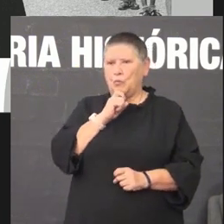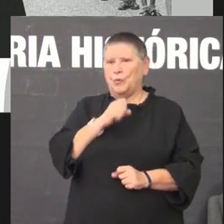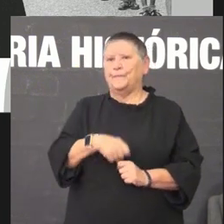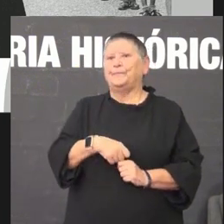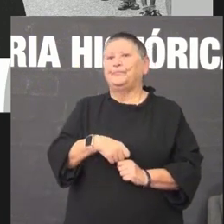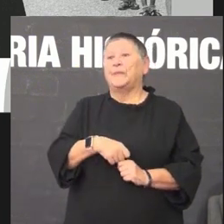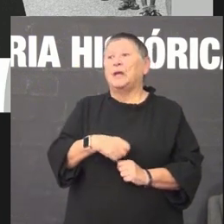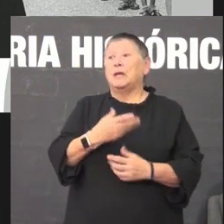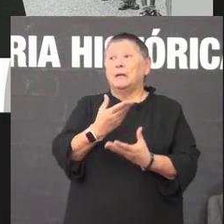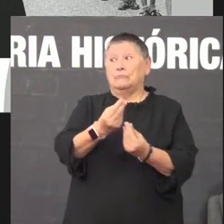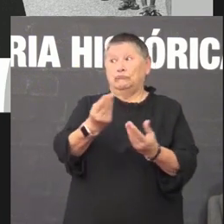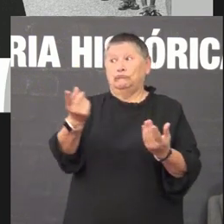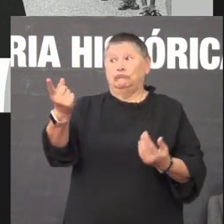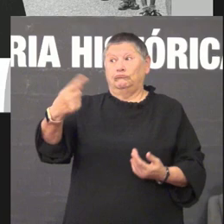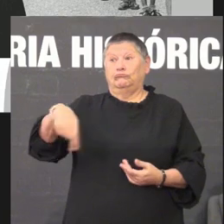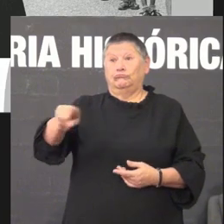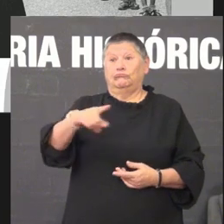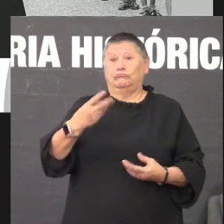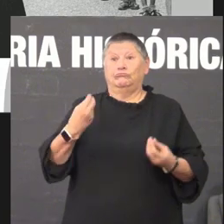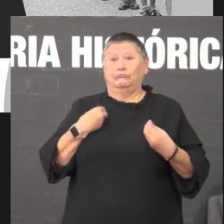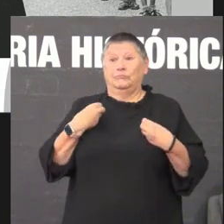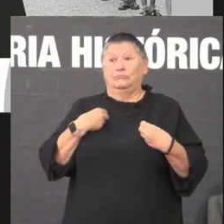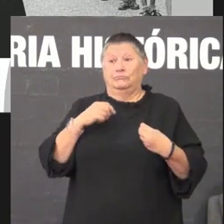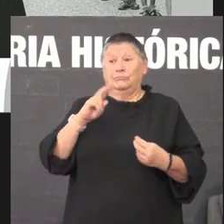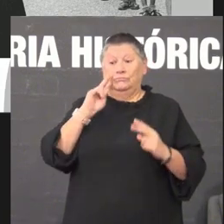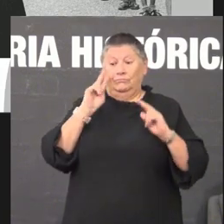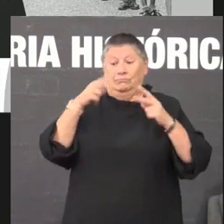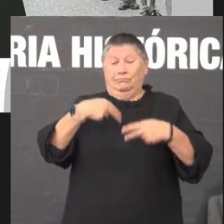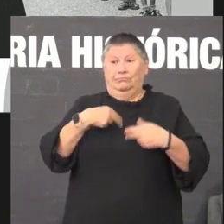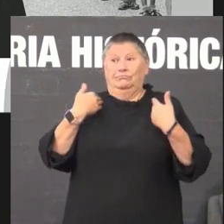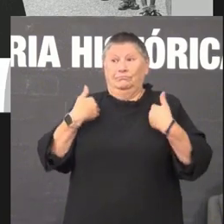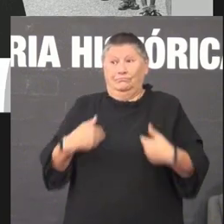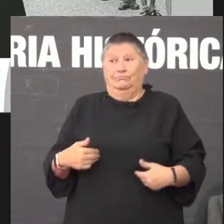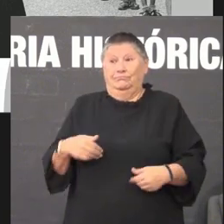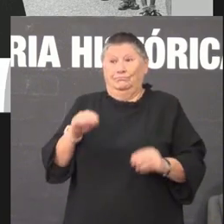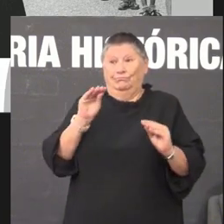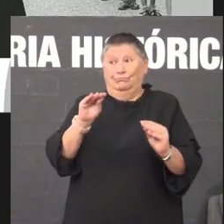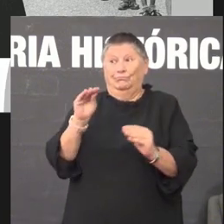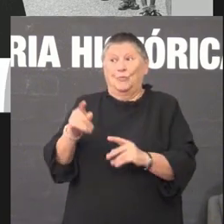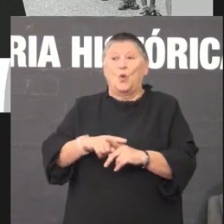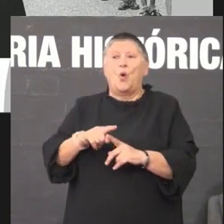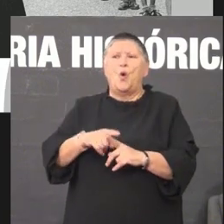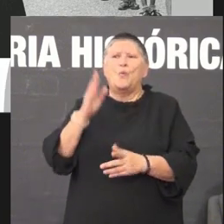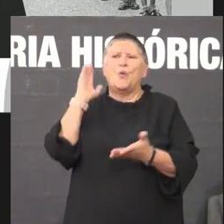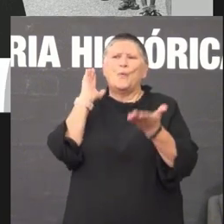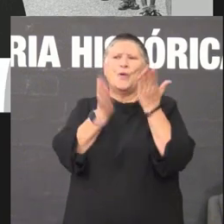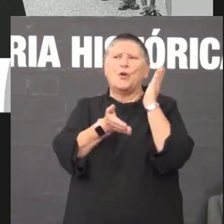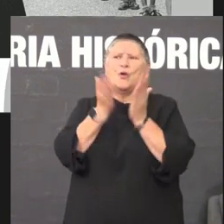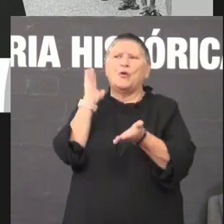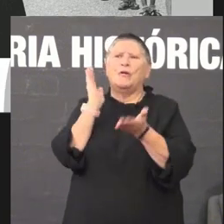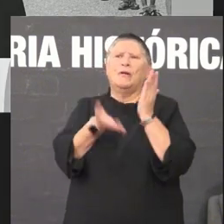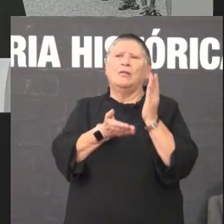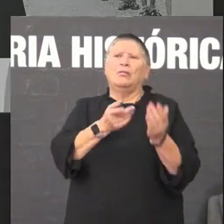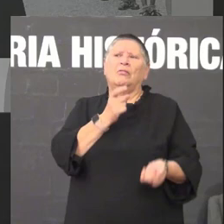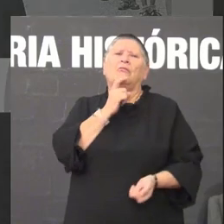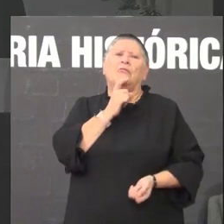persoas que estades aquí ou vivístelo en primeira persoa ou contaron como foi esa violencia de